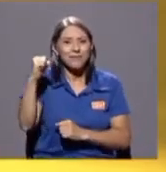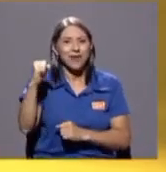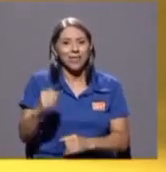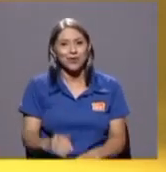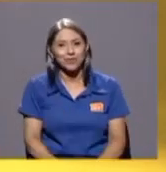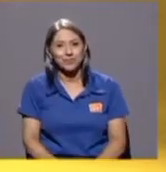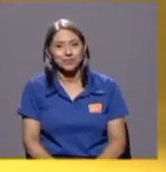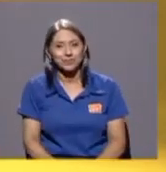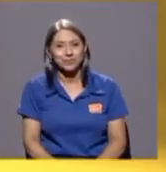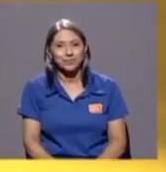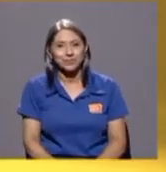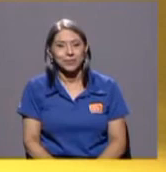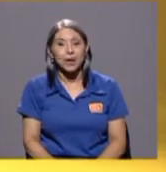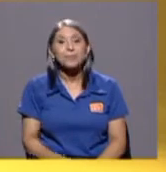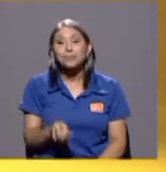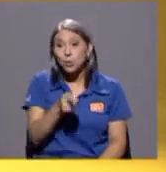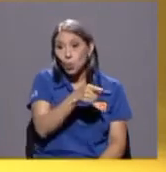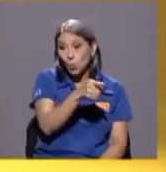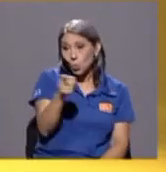ustedes tres